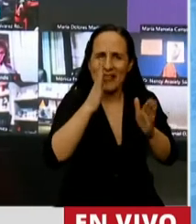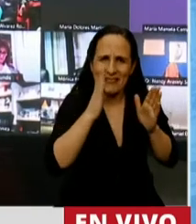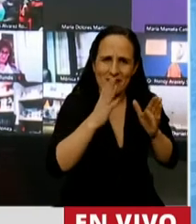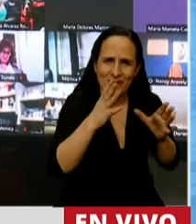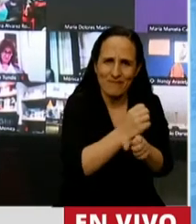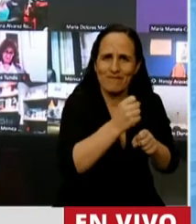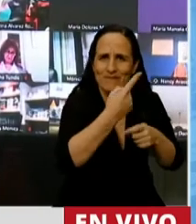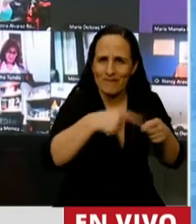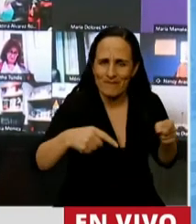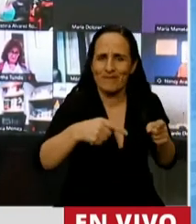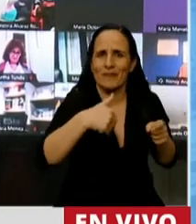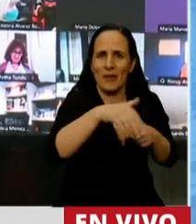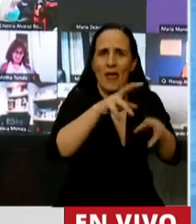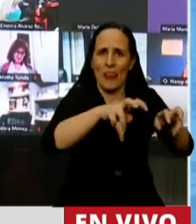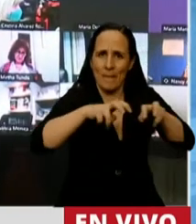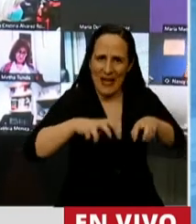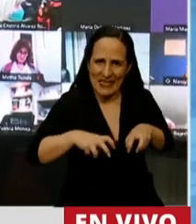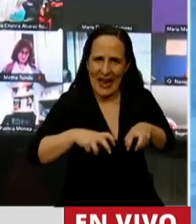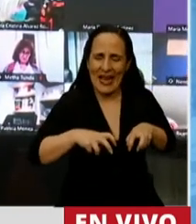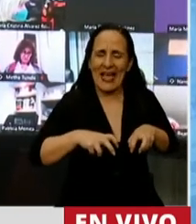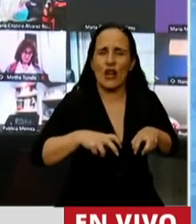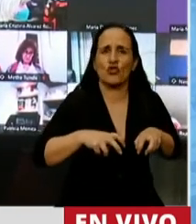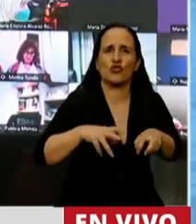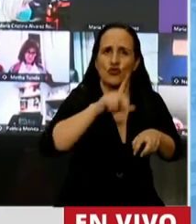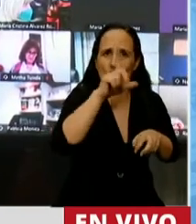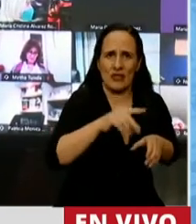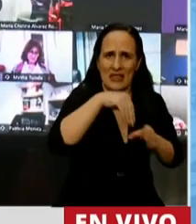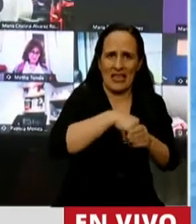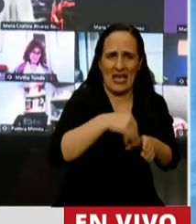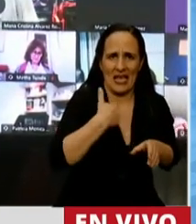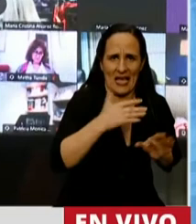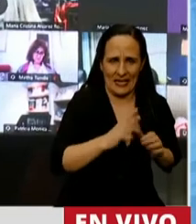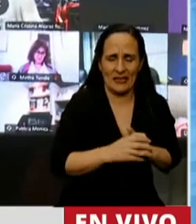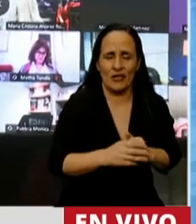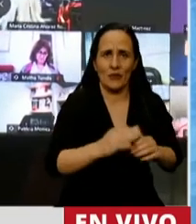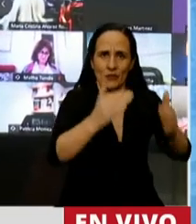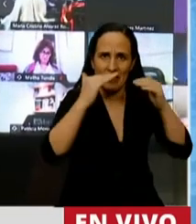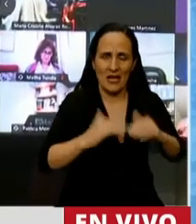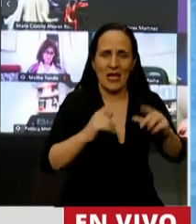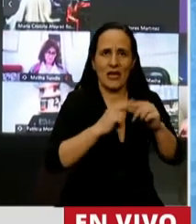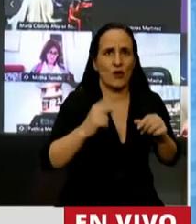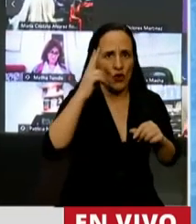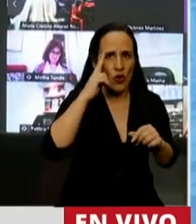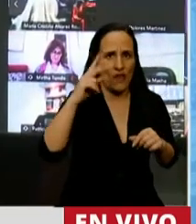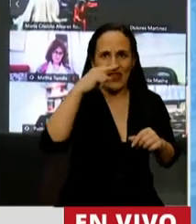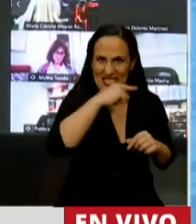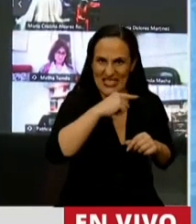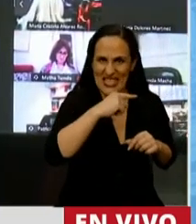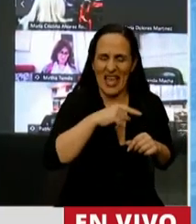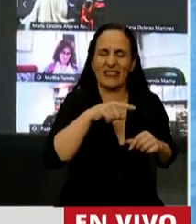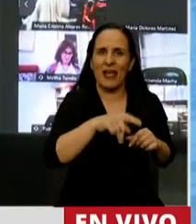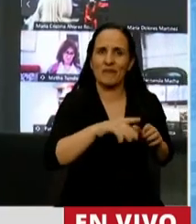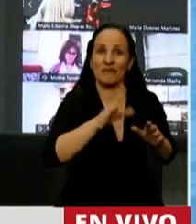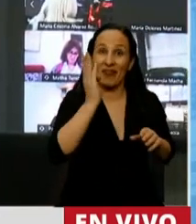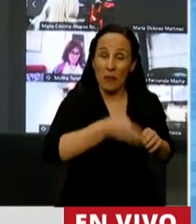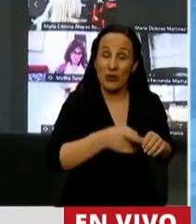afectados a servicio de transporte de pasajeros de jurisdicción nacional. Artículo 97. La tasa nacional de fiscalización de